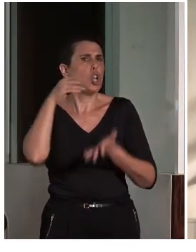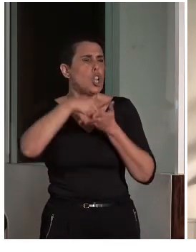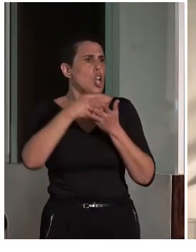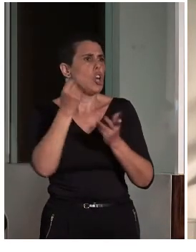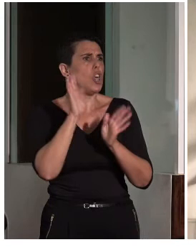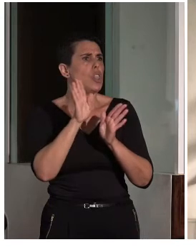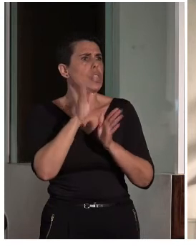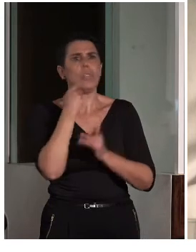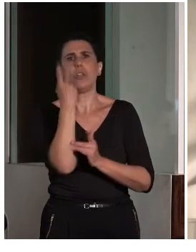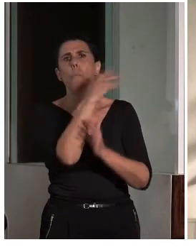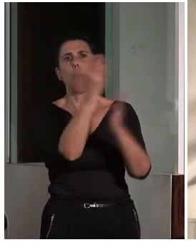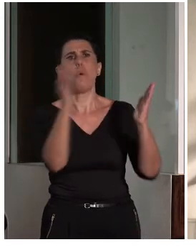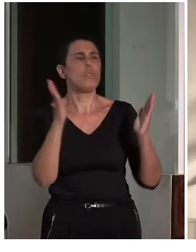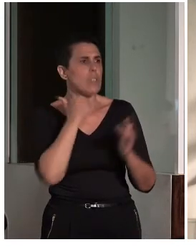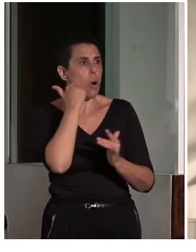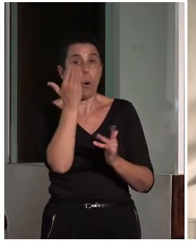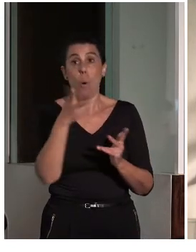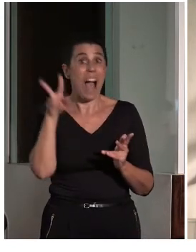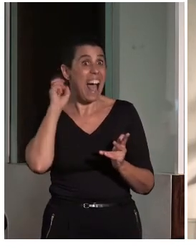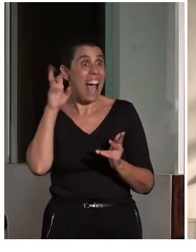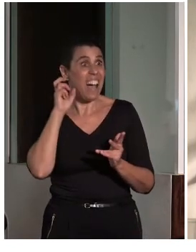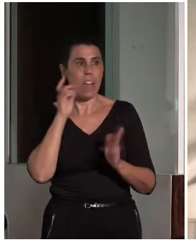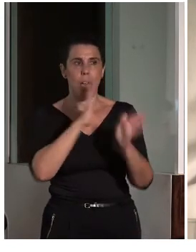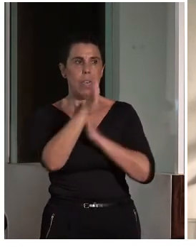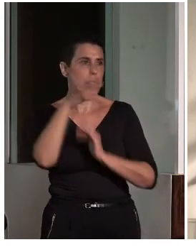artístico, es que les llega directamente al audífono.